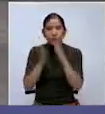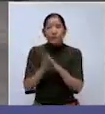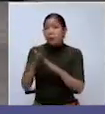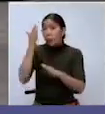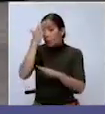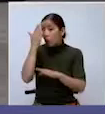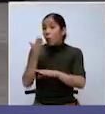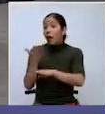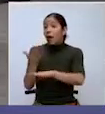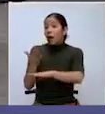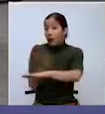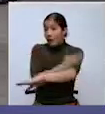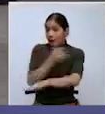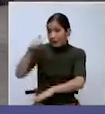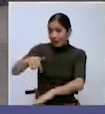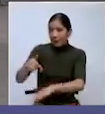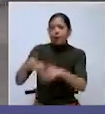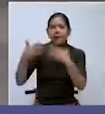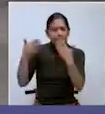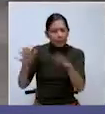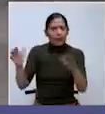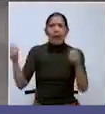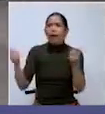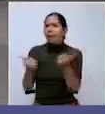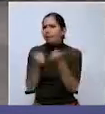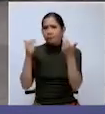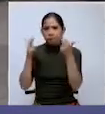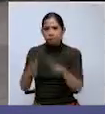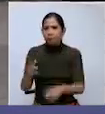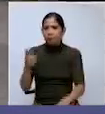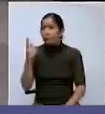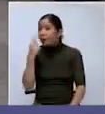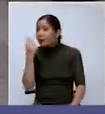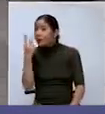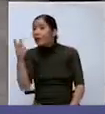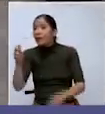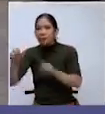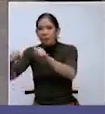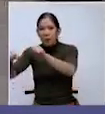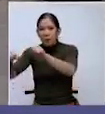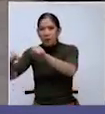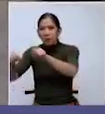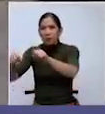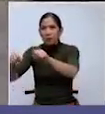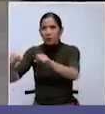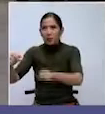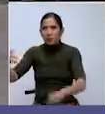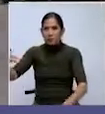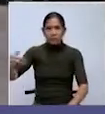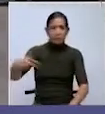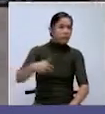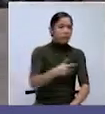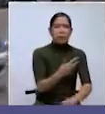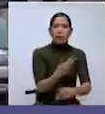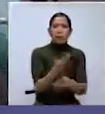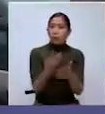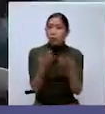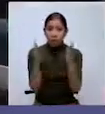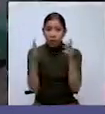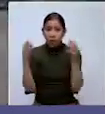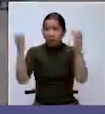pasado ya se han registrado accidentes de tránsito. Por ejemplo, esa moto está cruzando y no hay señalización, pudo haber